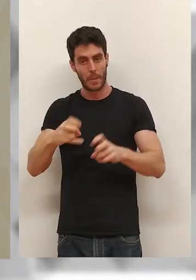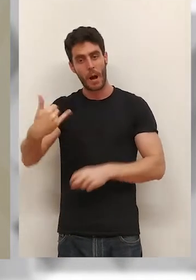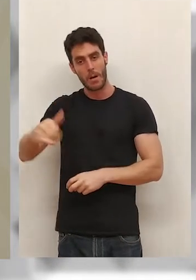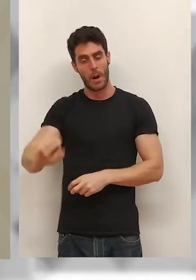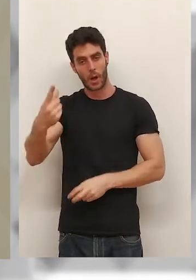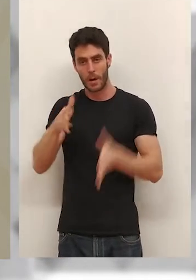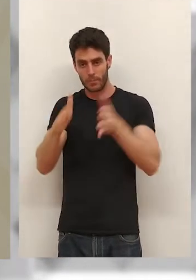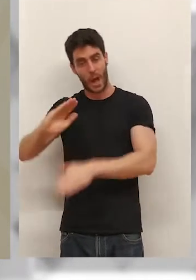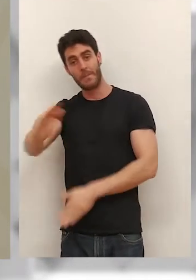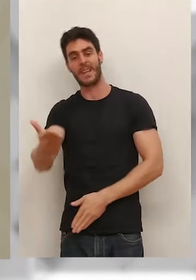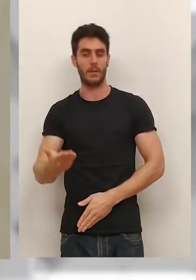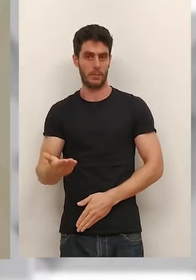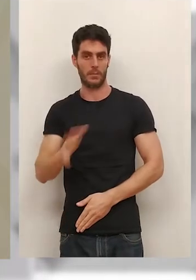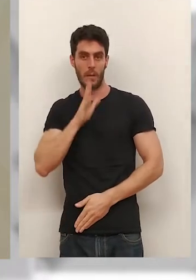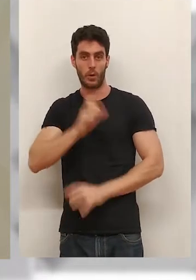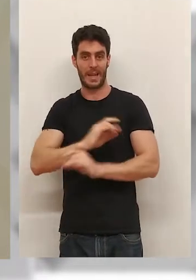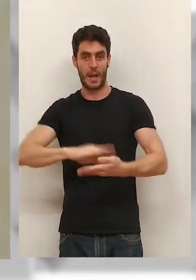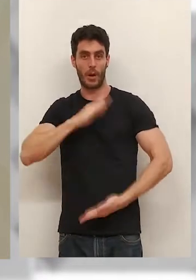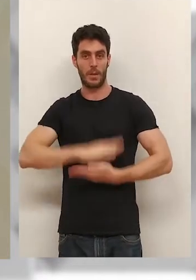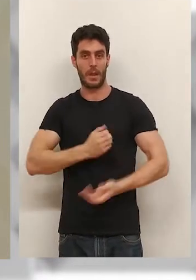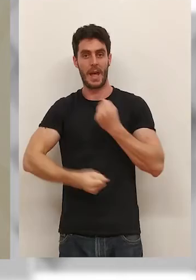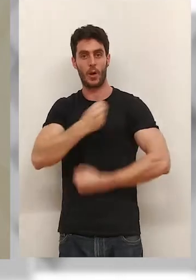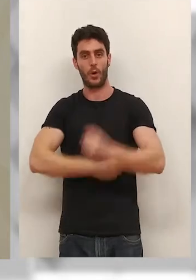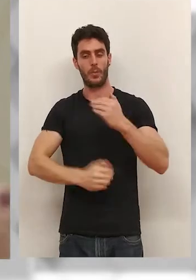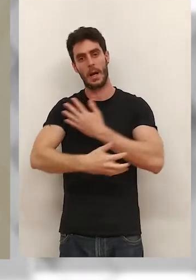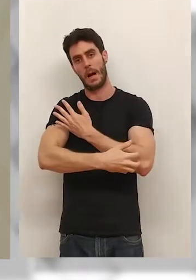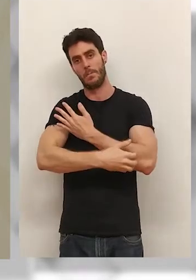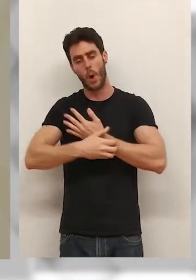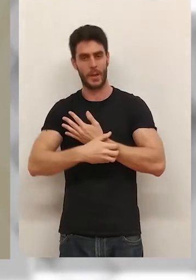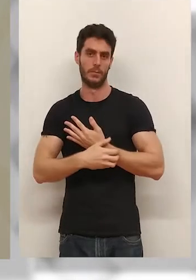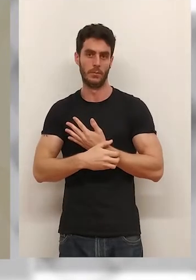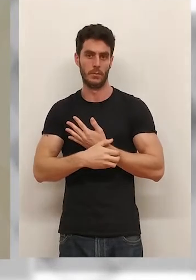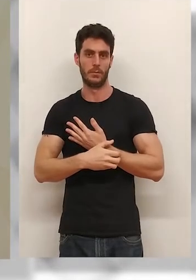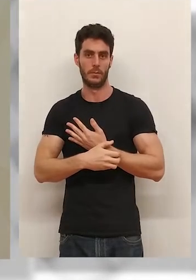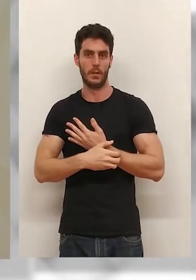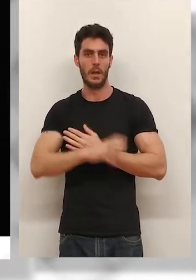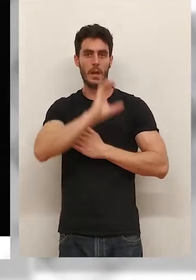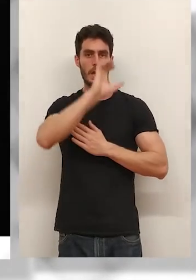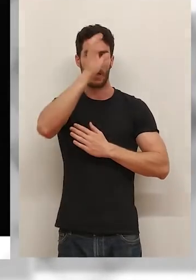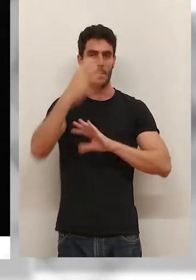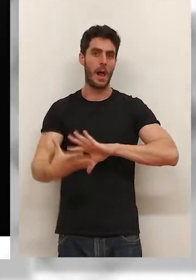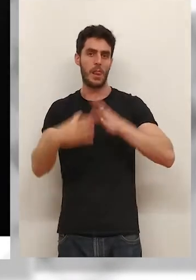vulnerables que no tienen esas capacidades económicas que les permiten adaptarse al cambio climático.